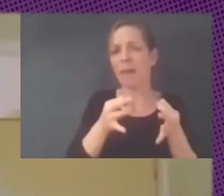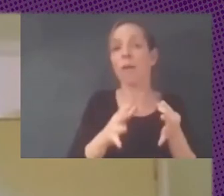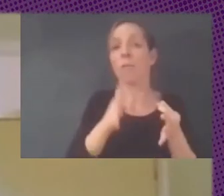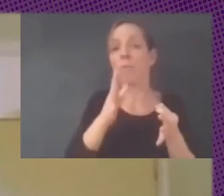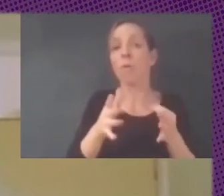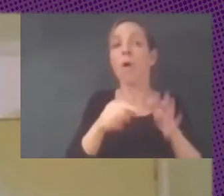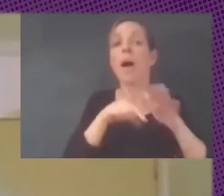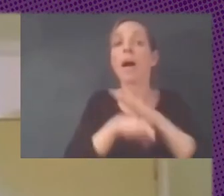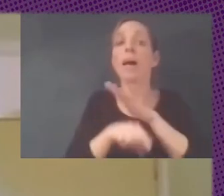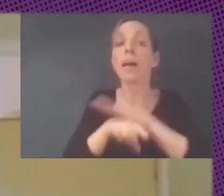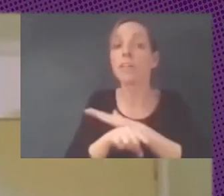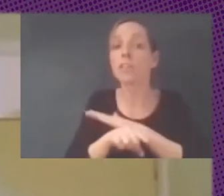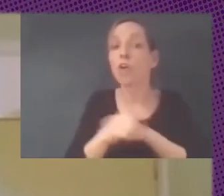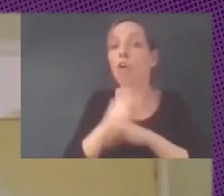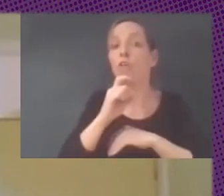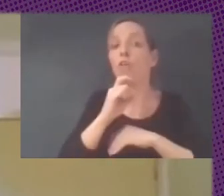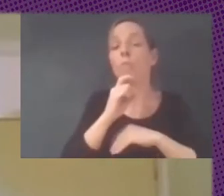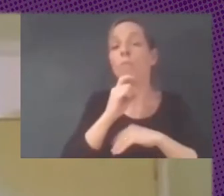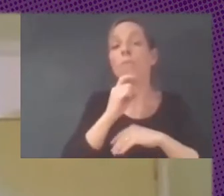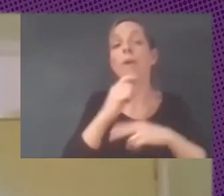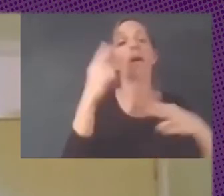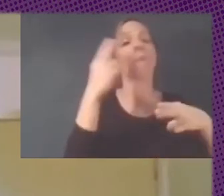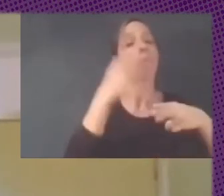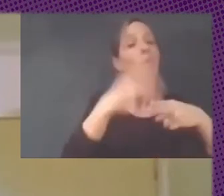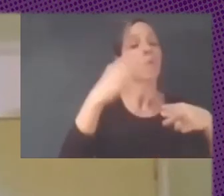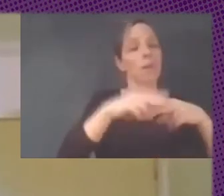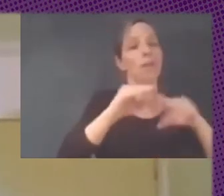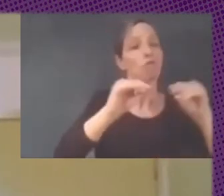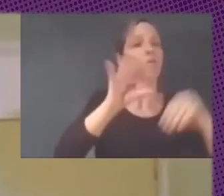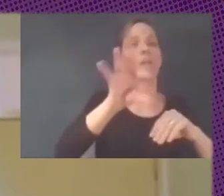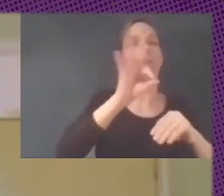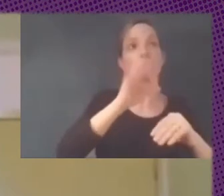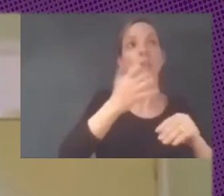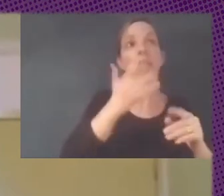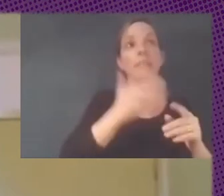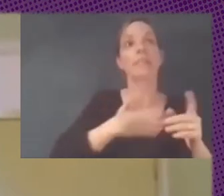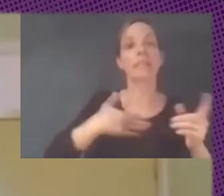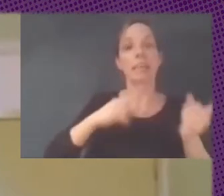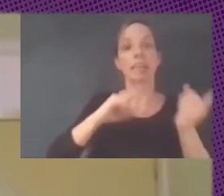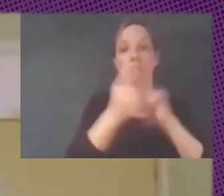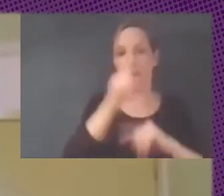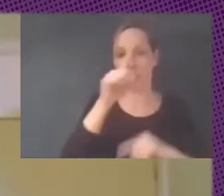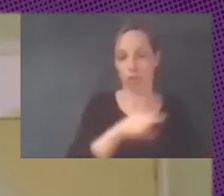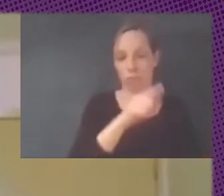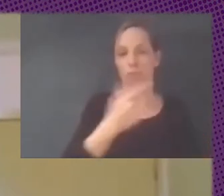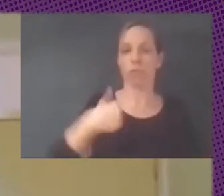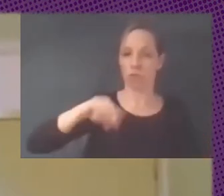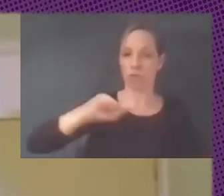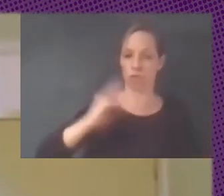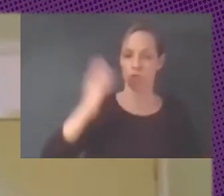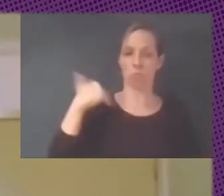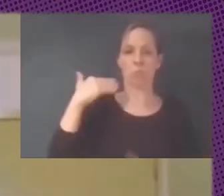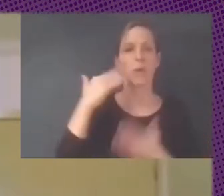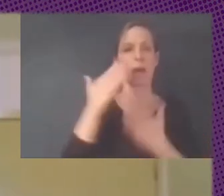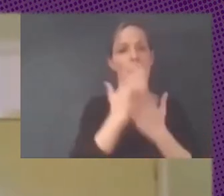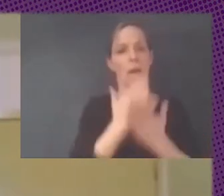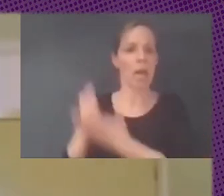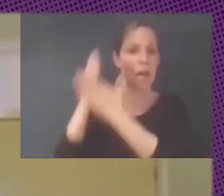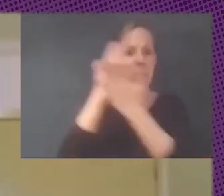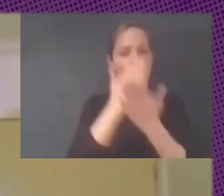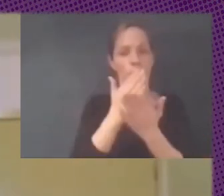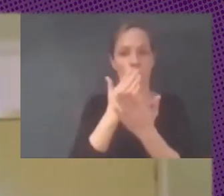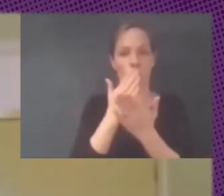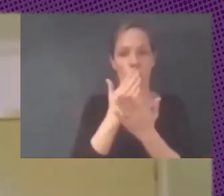política de cambiar entonces hicimos algunos estudios cuando estábamos coordinando